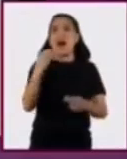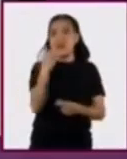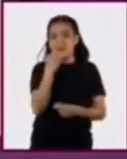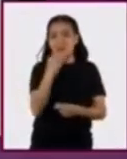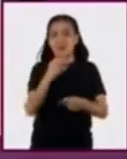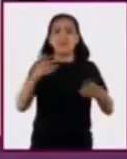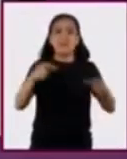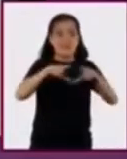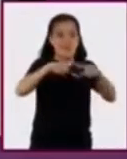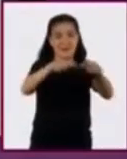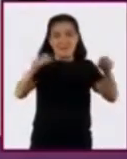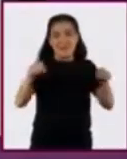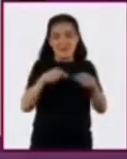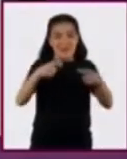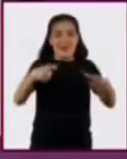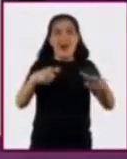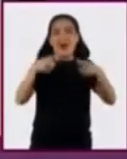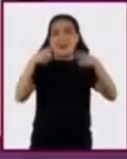obleas,